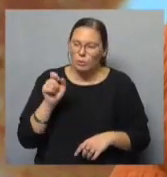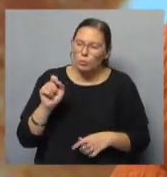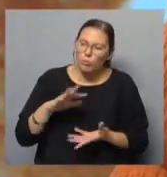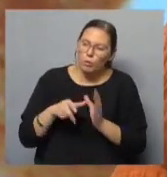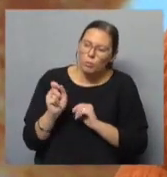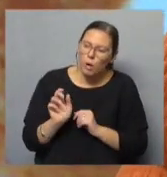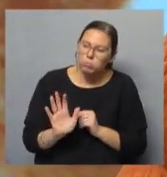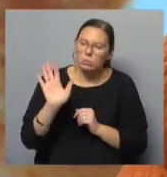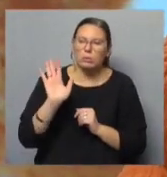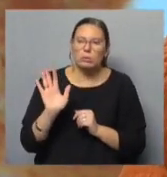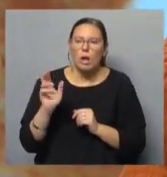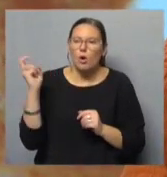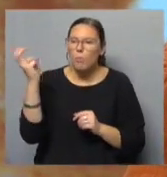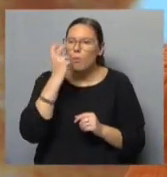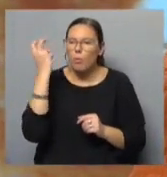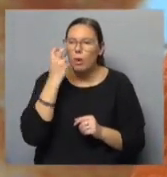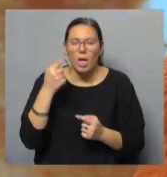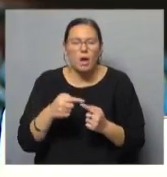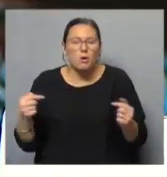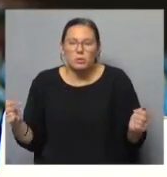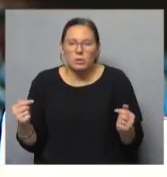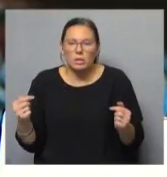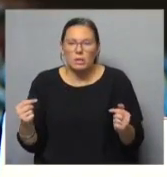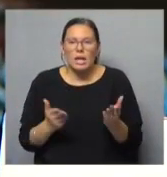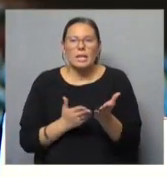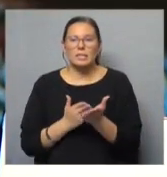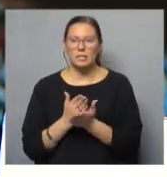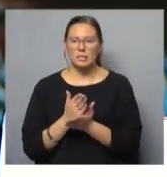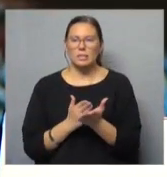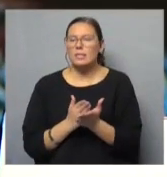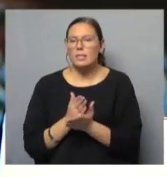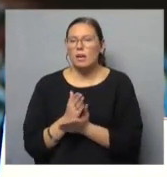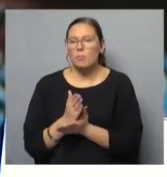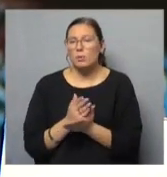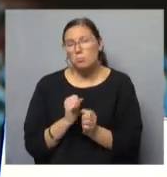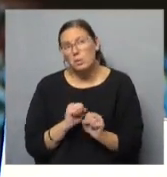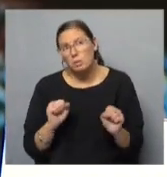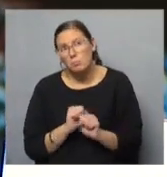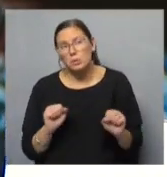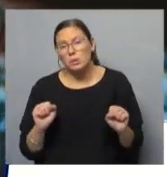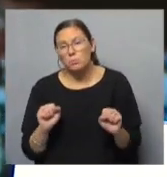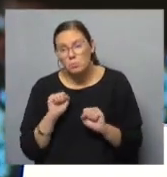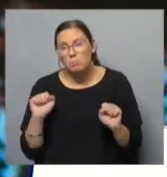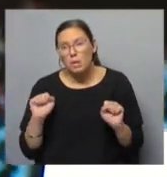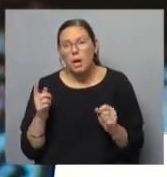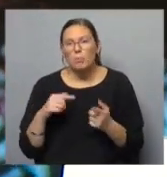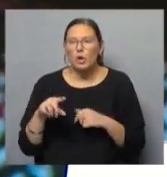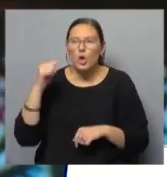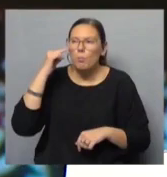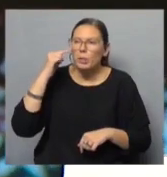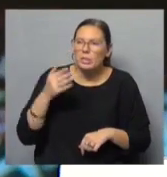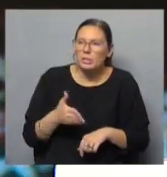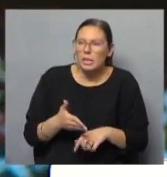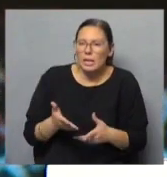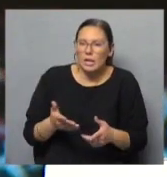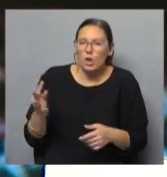una eterna búsqueda de cosas. Siempre se te ve como un... Sí, puede ser. Puede ser, pero es lo que te digo, no es que lo piense, no